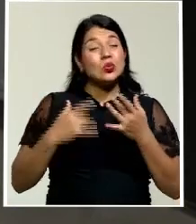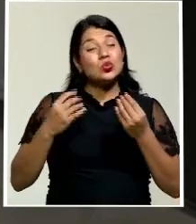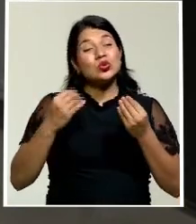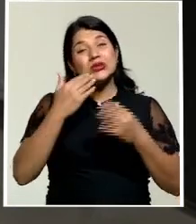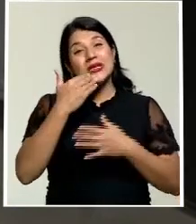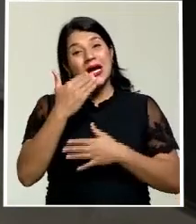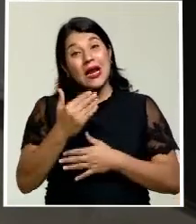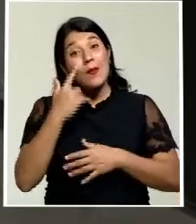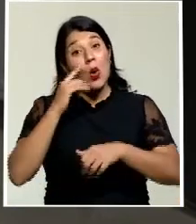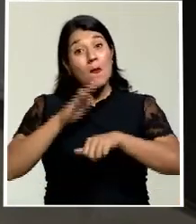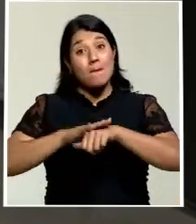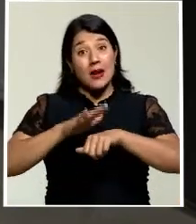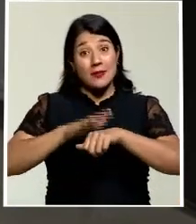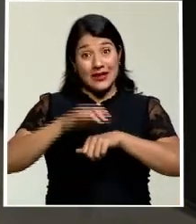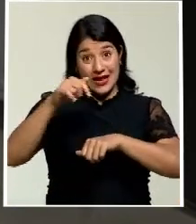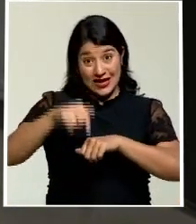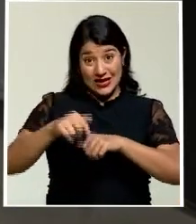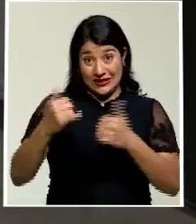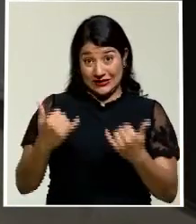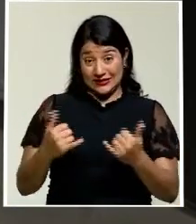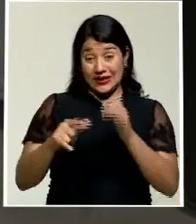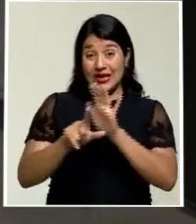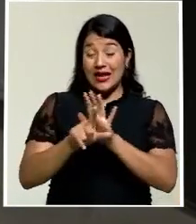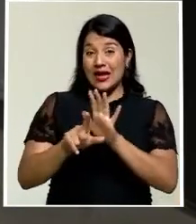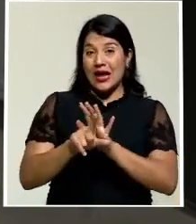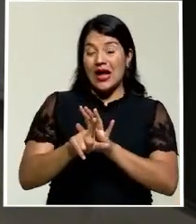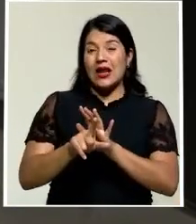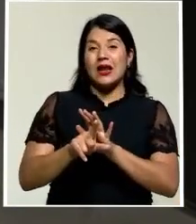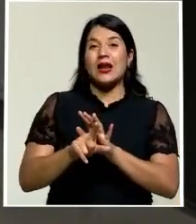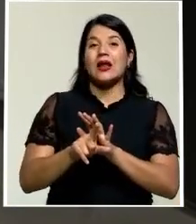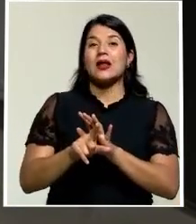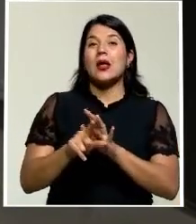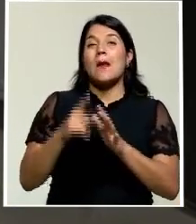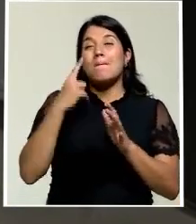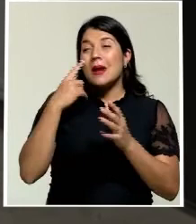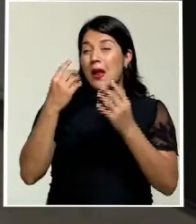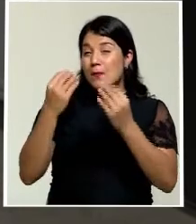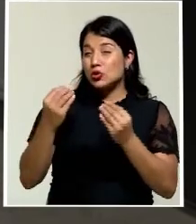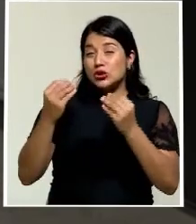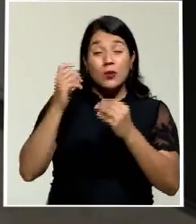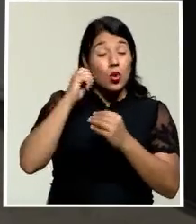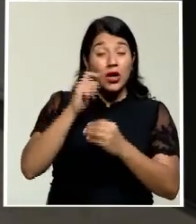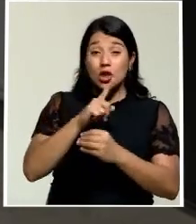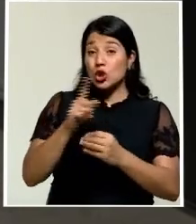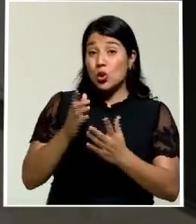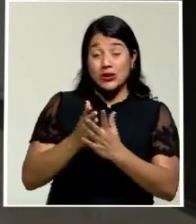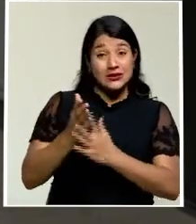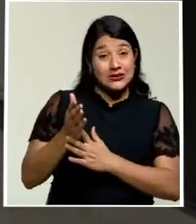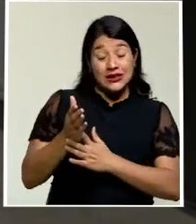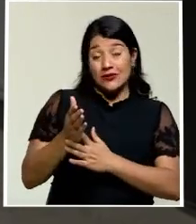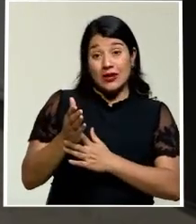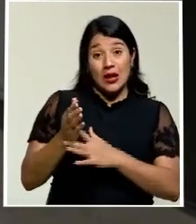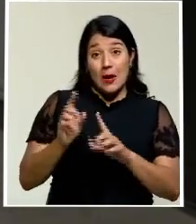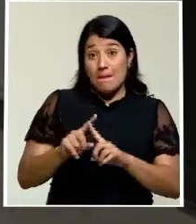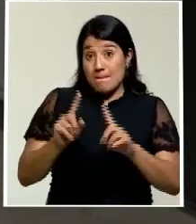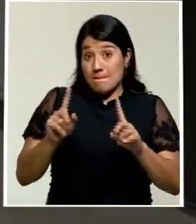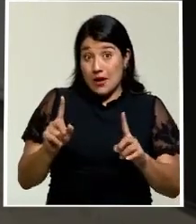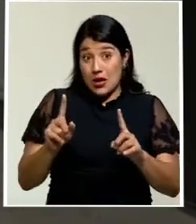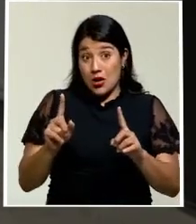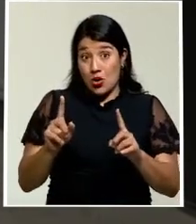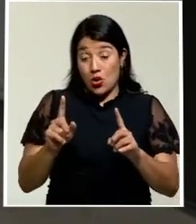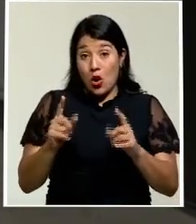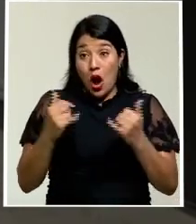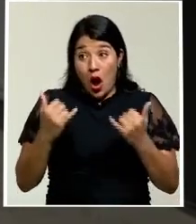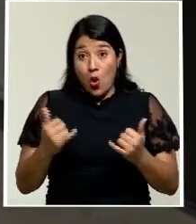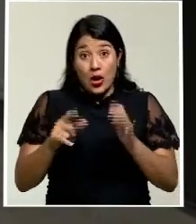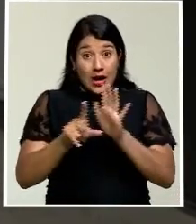sido legal aquí, en primer lugar, por más inaccesible que sea para varias mujeres. O sea, el simple hecho de que sea legal ya pone